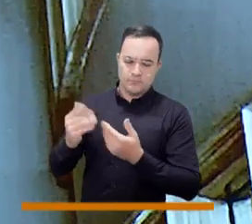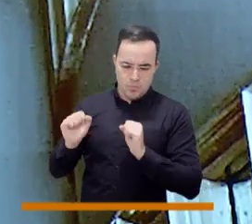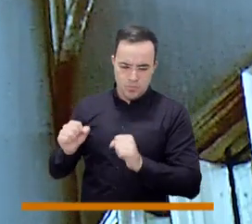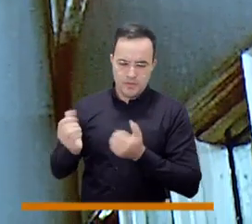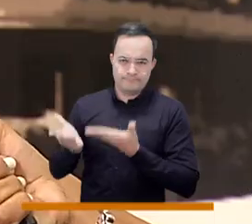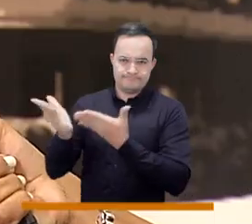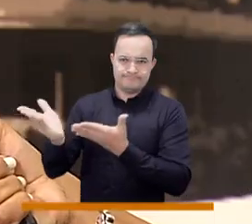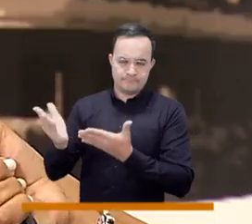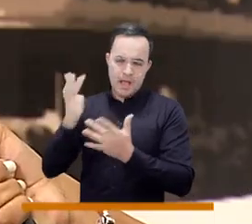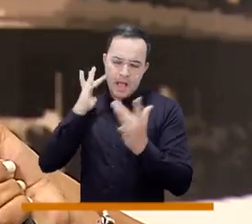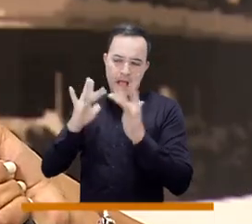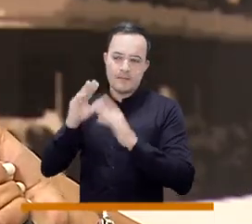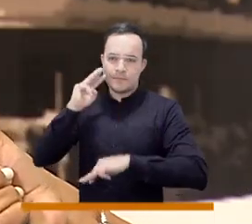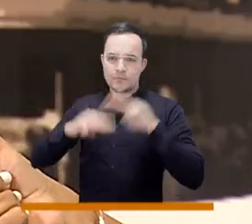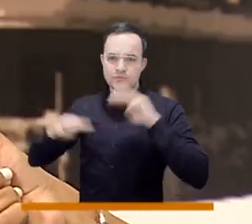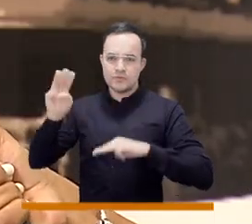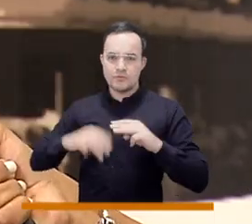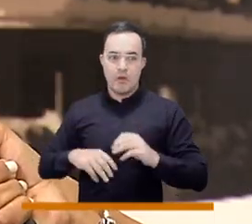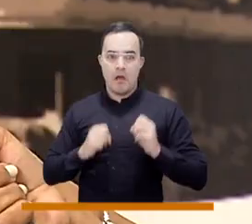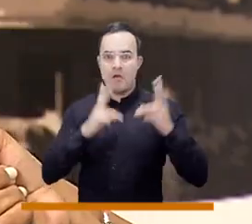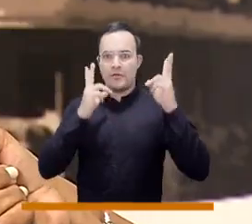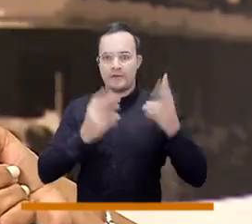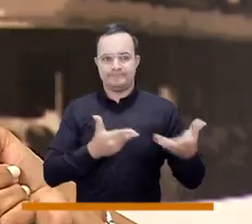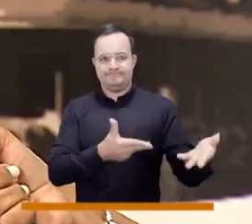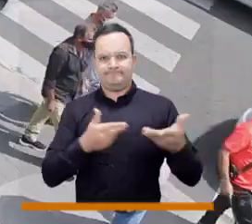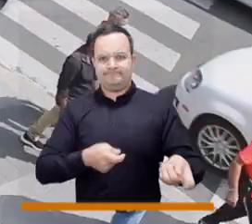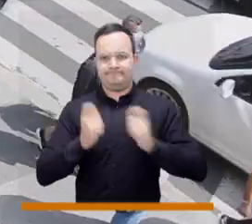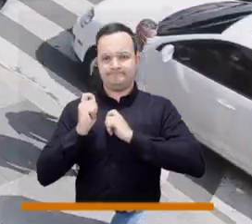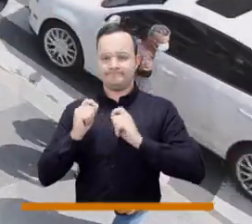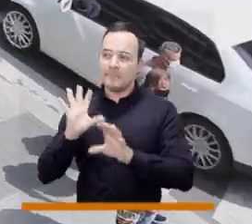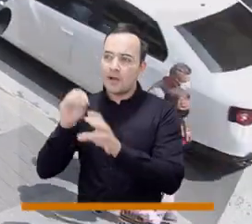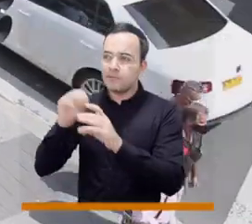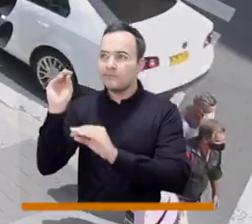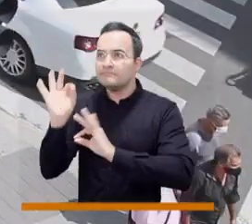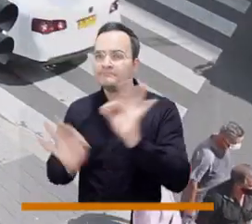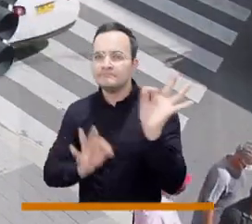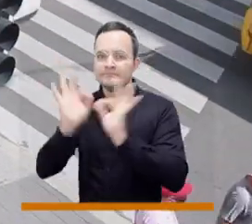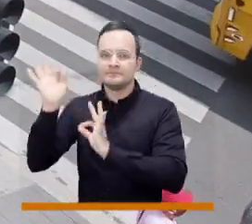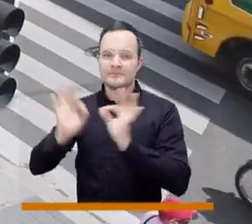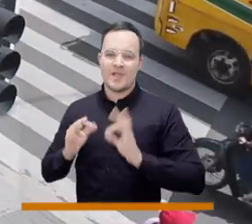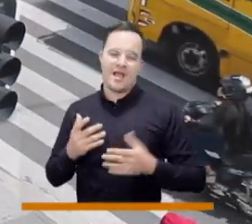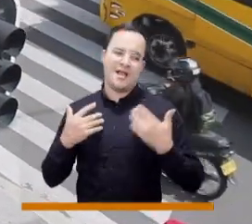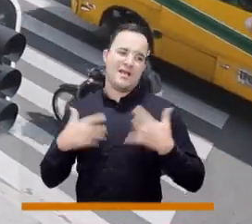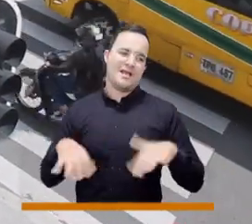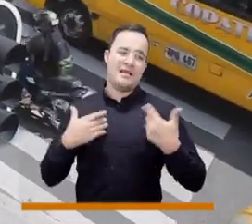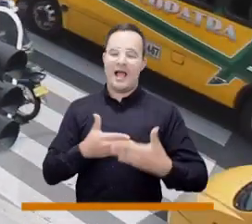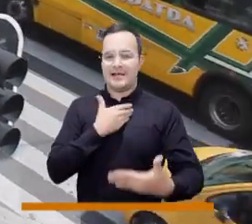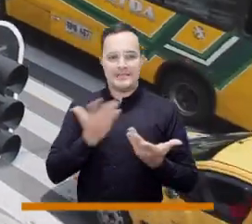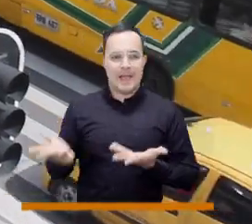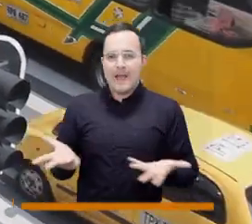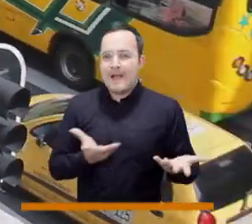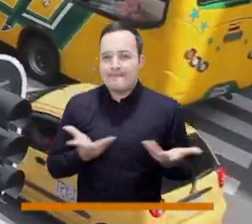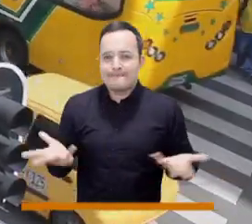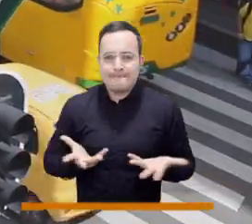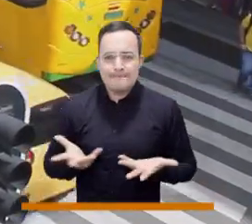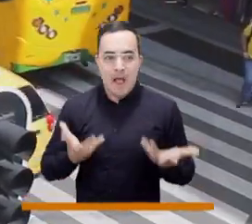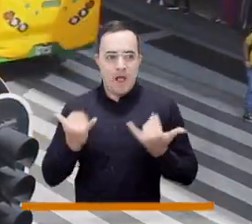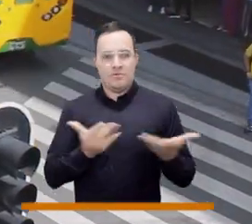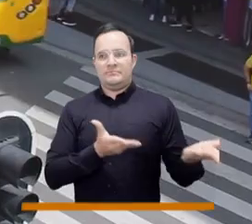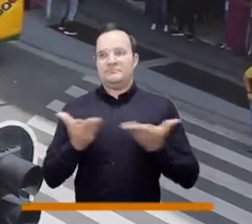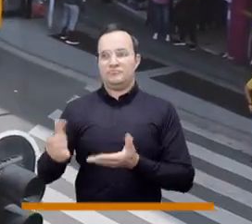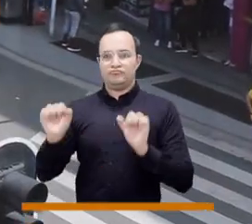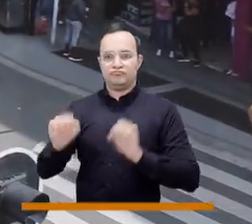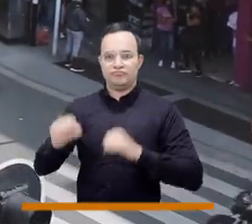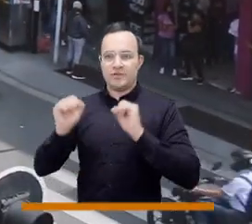tres pisos en los que hoy va a estar ubicado, acá en la Naviera, el museo, y por lo tanto ya sí se puede hacer